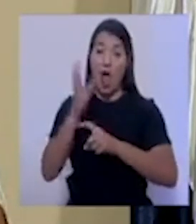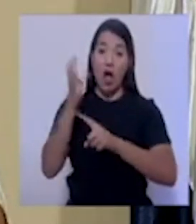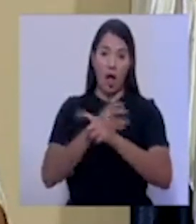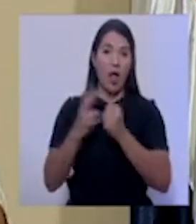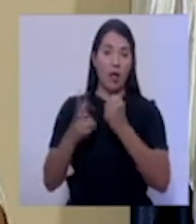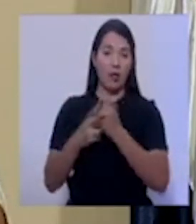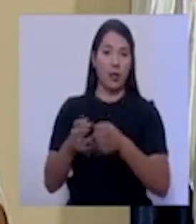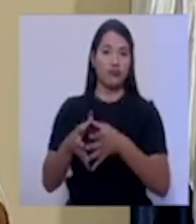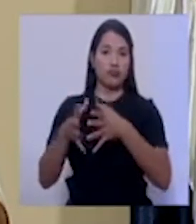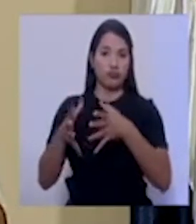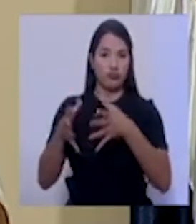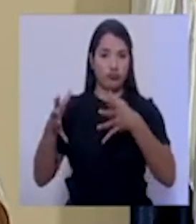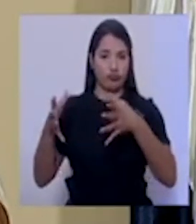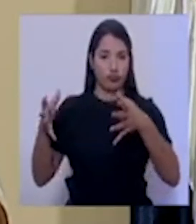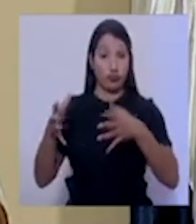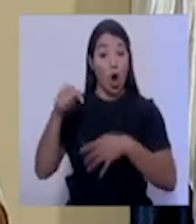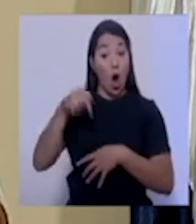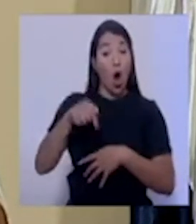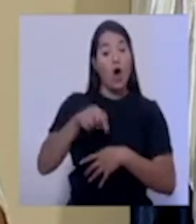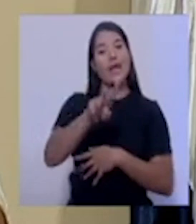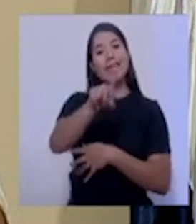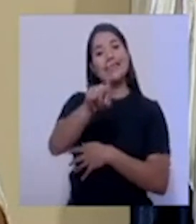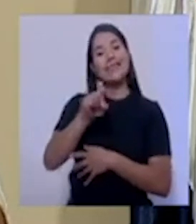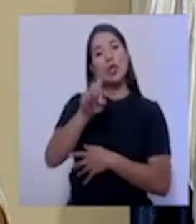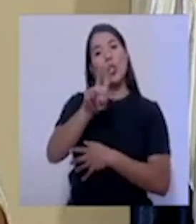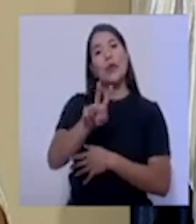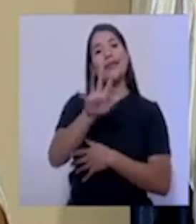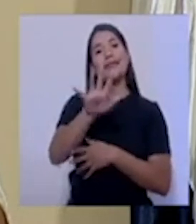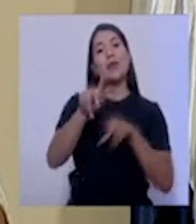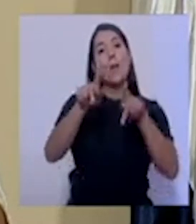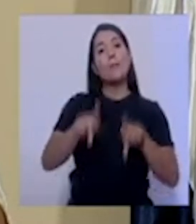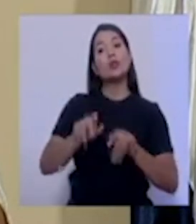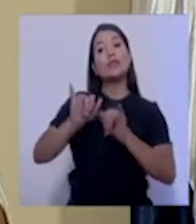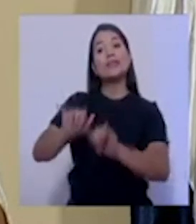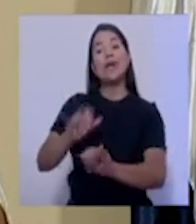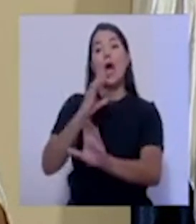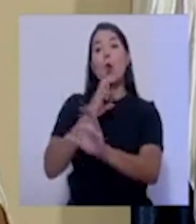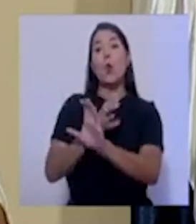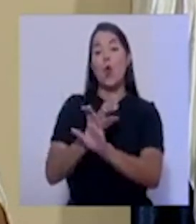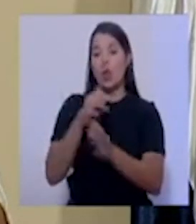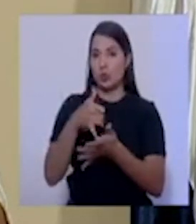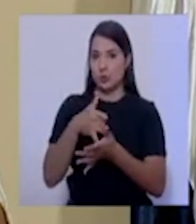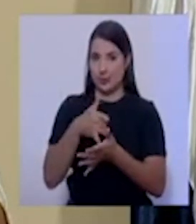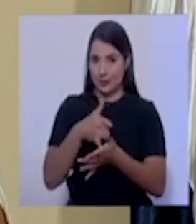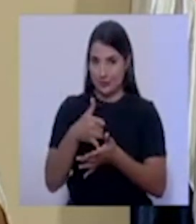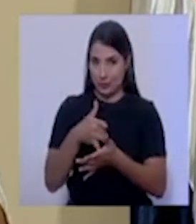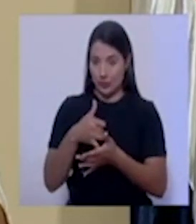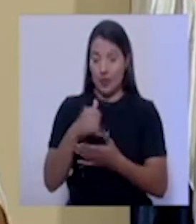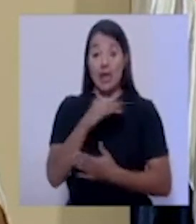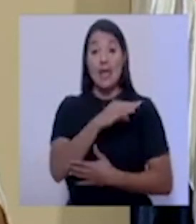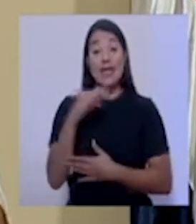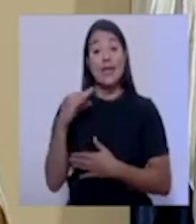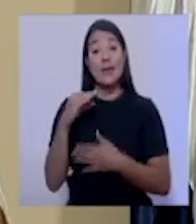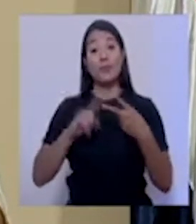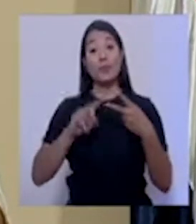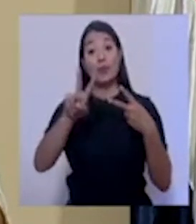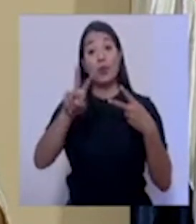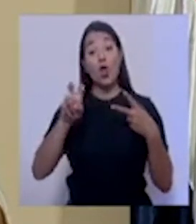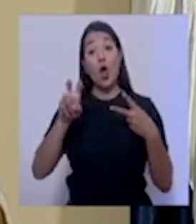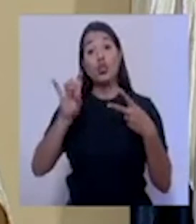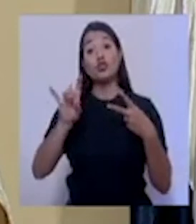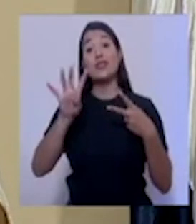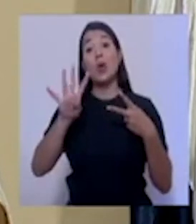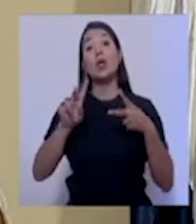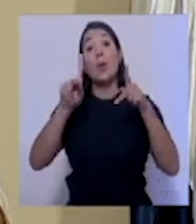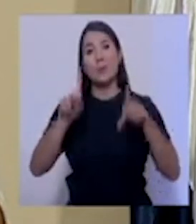día de hoy tenemos 125 pacientes en las unidades de cuidados intensivos y 284 pacientes